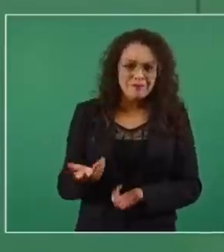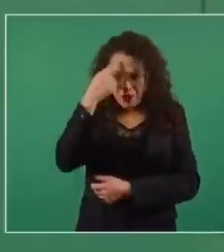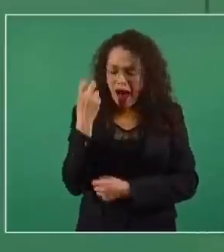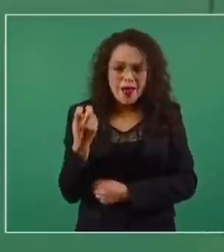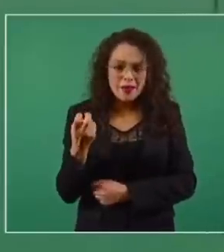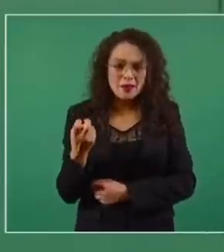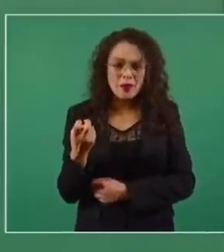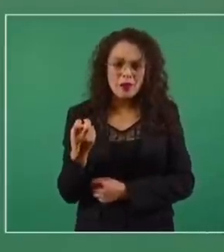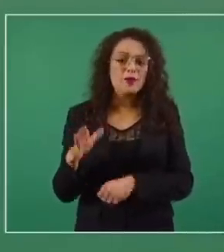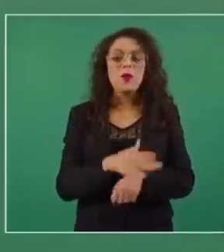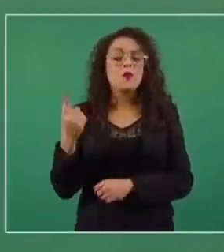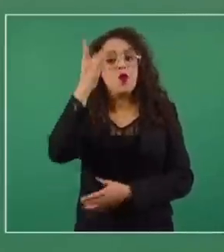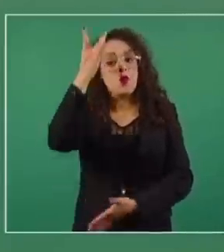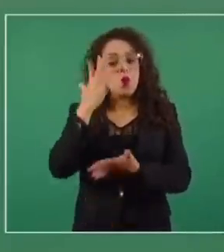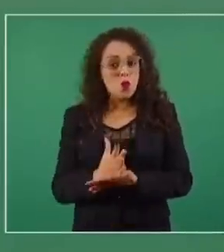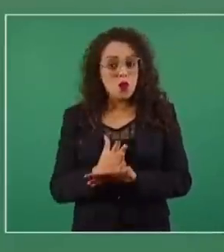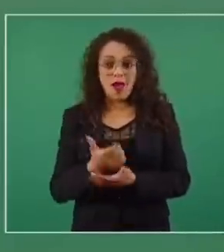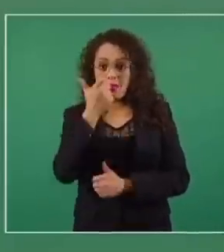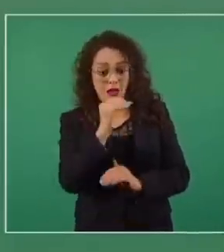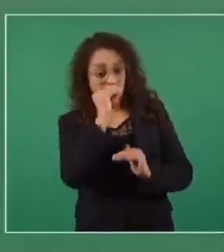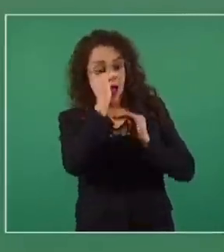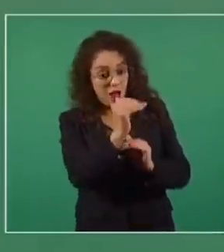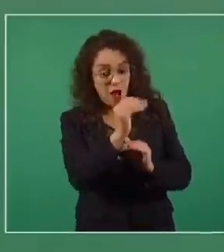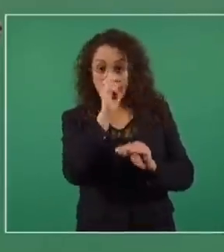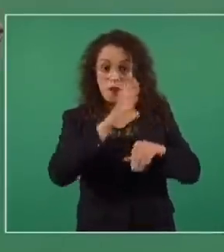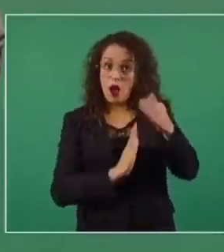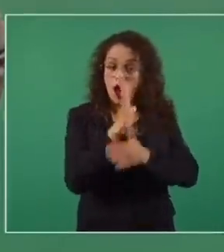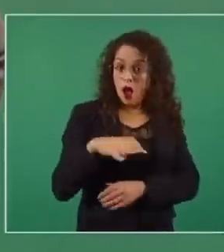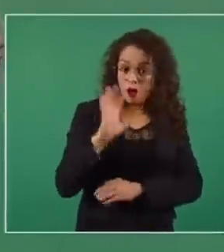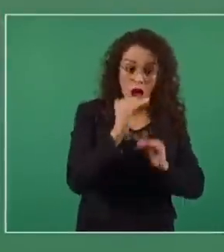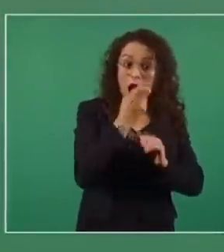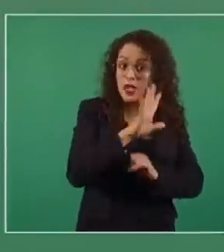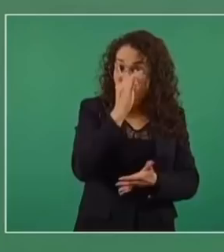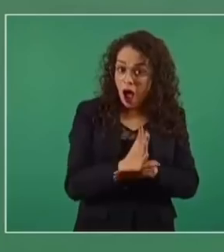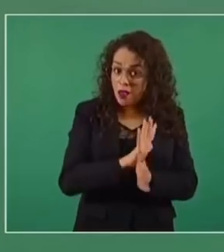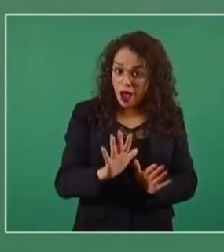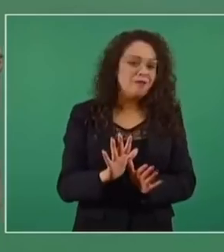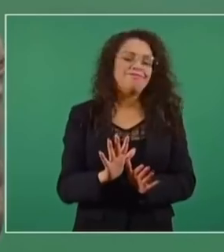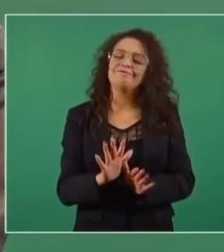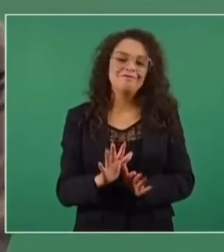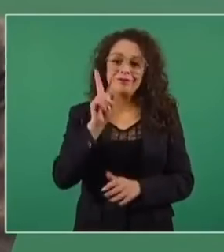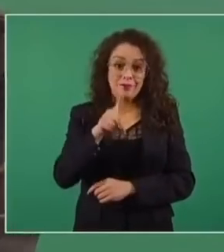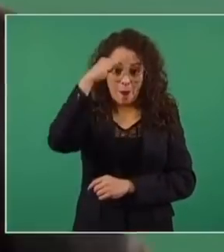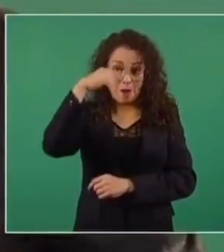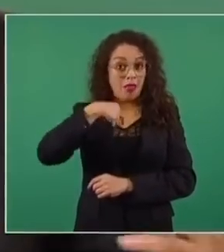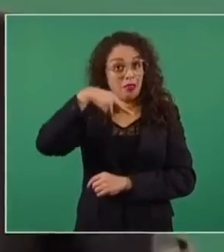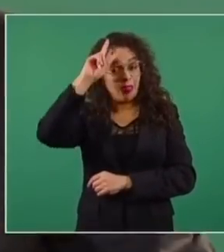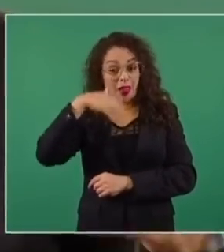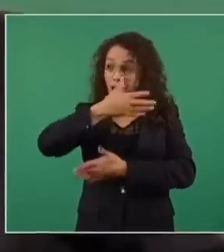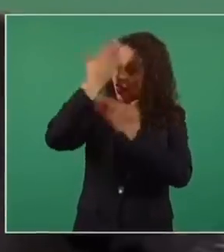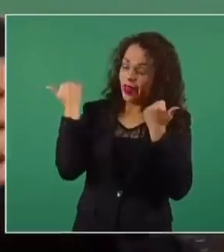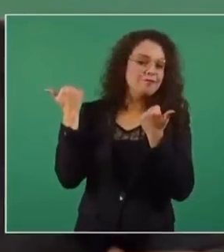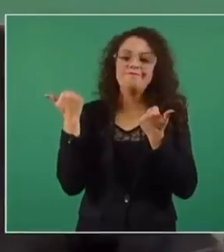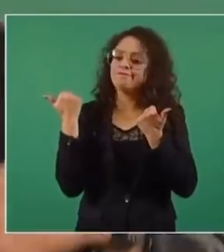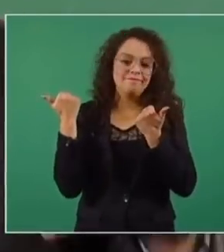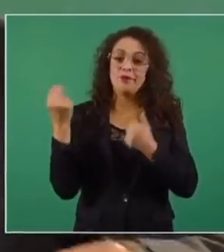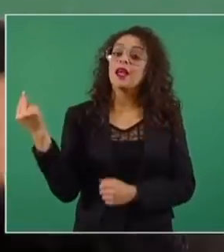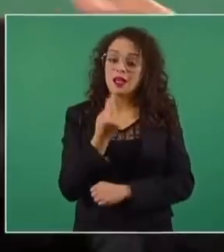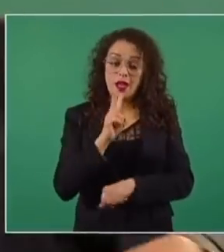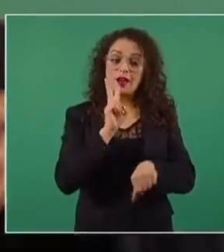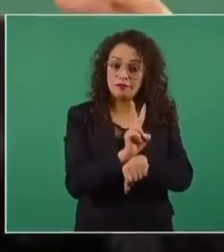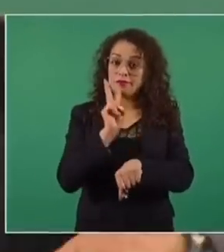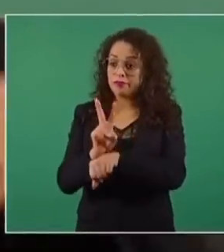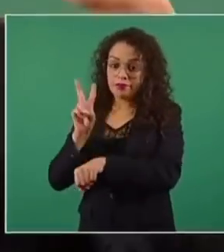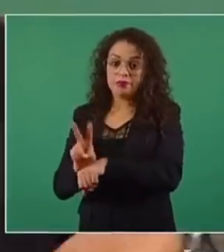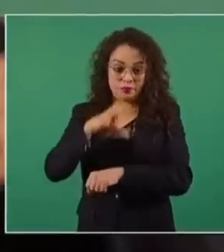no se va a resolver nada más con el precio máximo. No somos ingenuos, tendríamos que estar vigilando